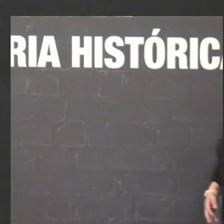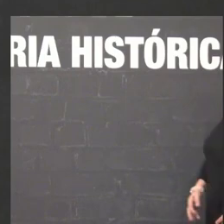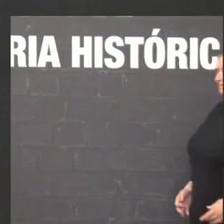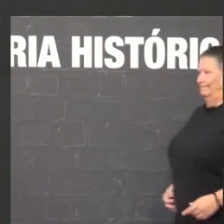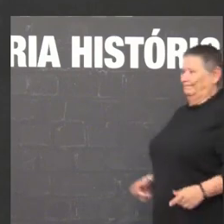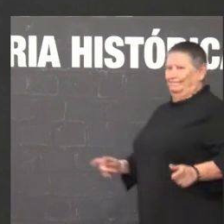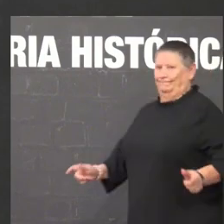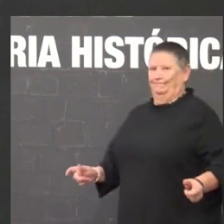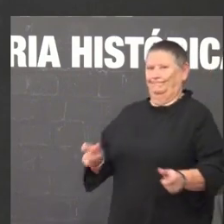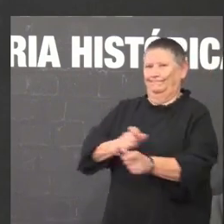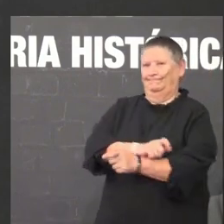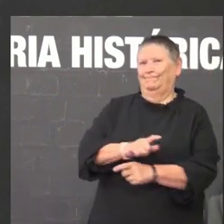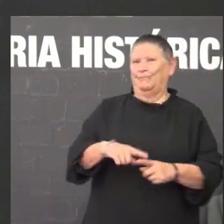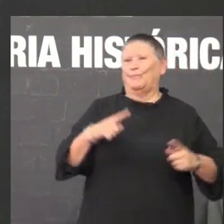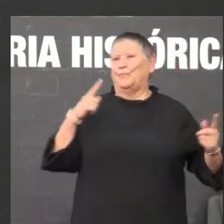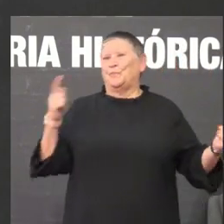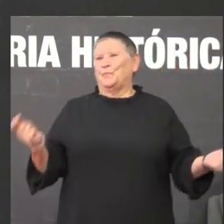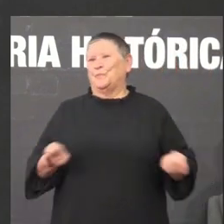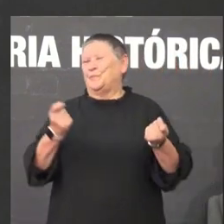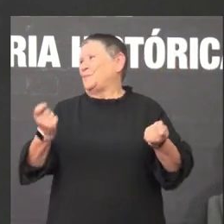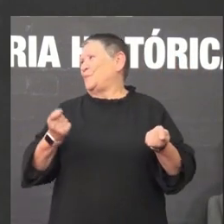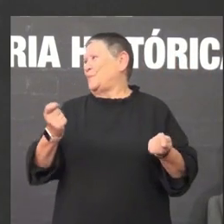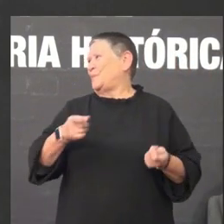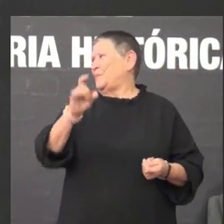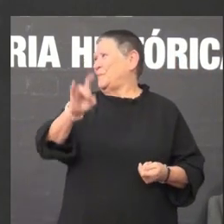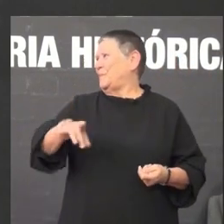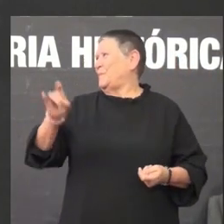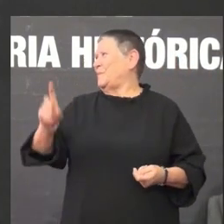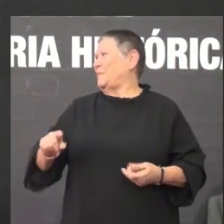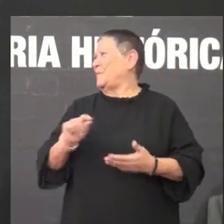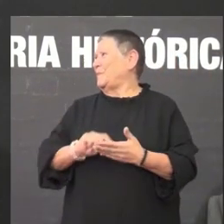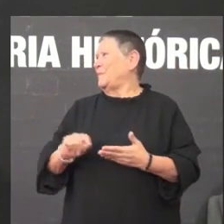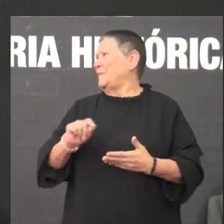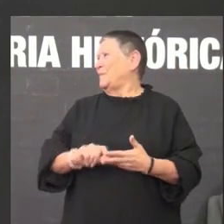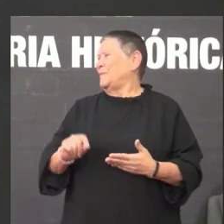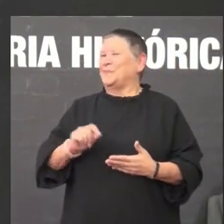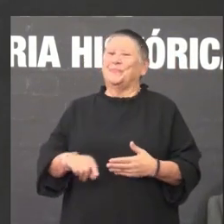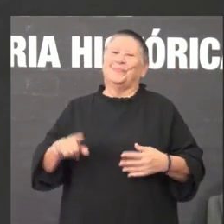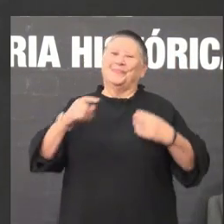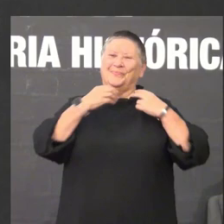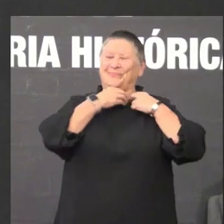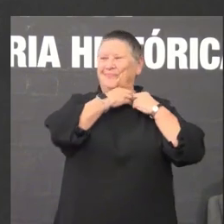estaba en fazer publicidade de que non se está aquí ainda María Ovelleiro